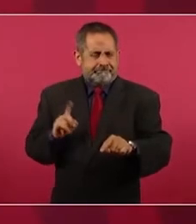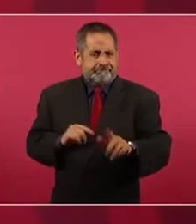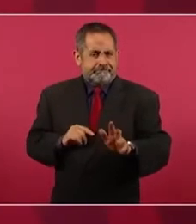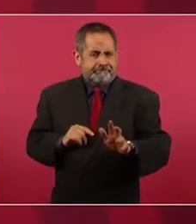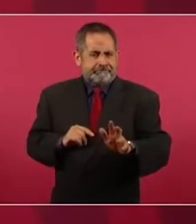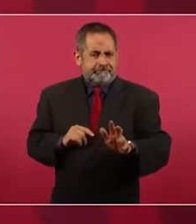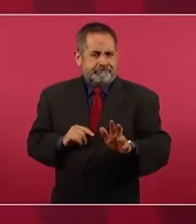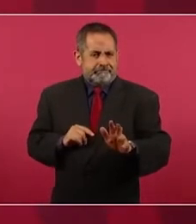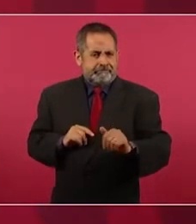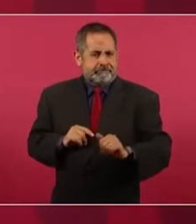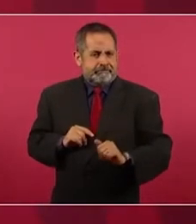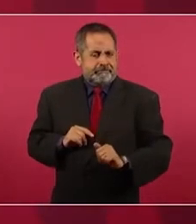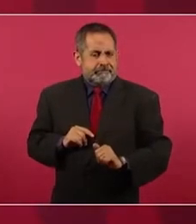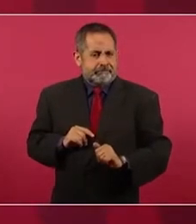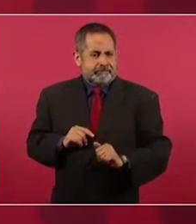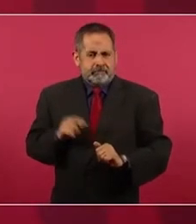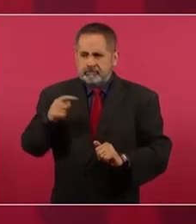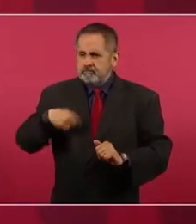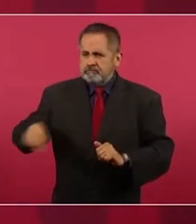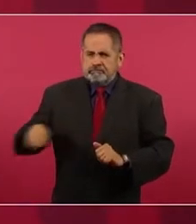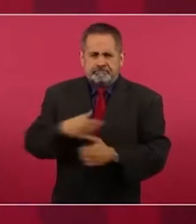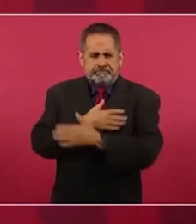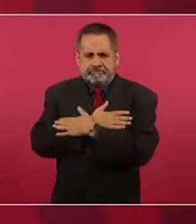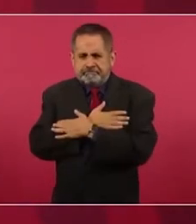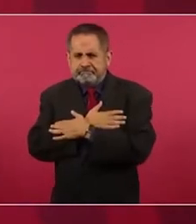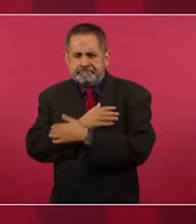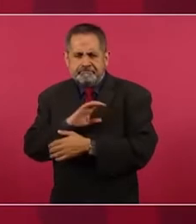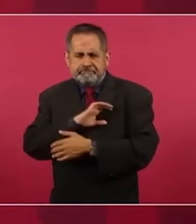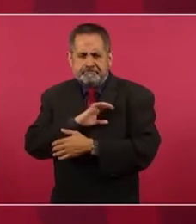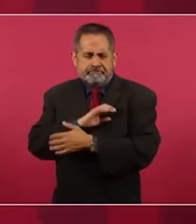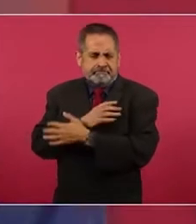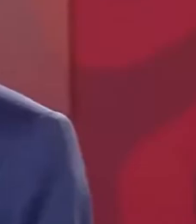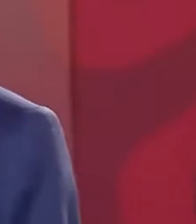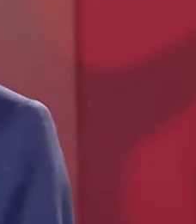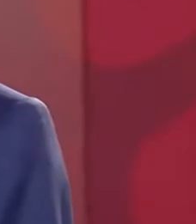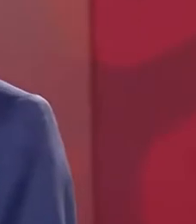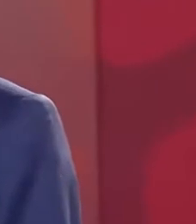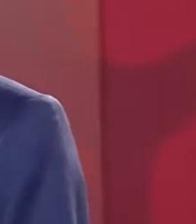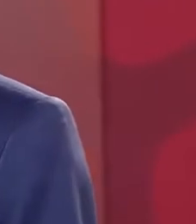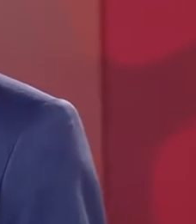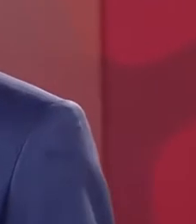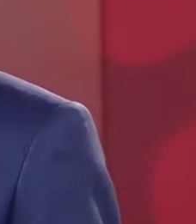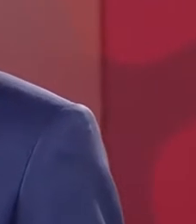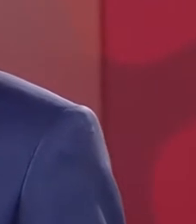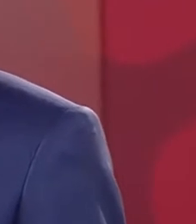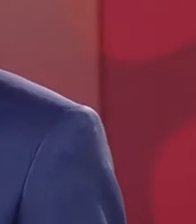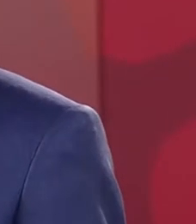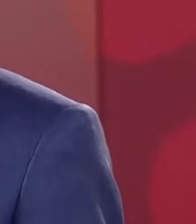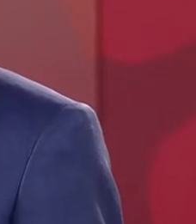aquí nos abrazamos hasta con los opositores